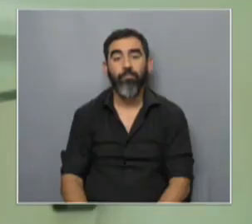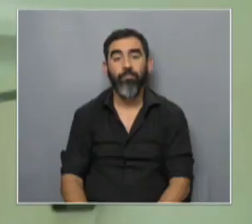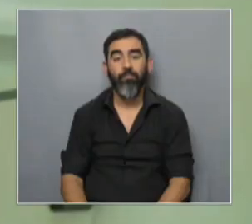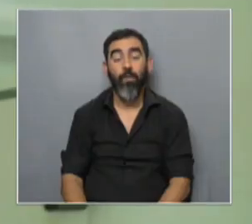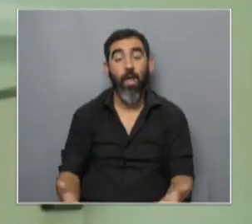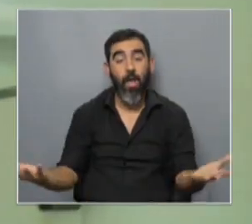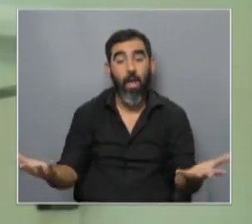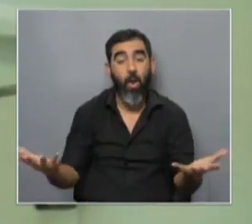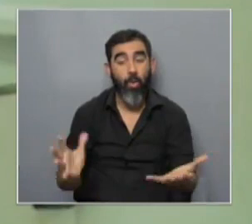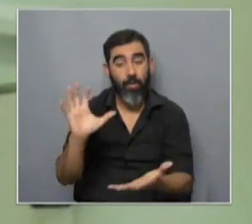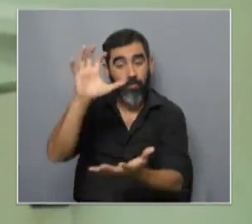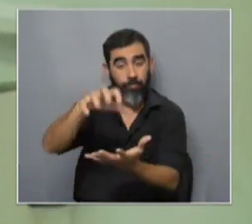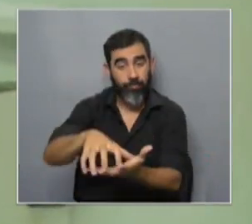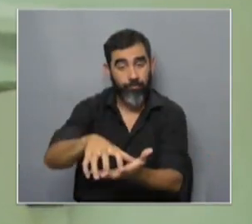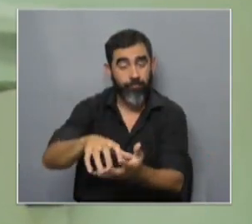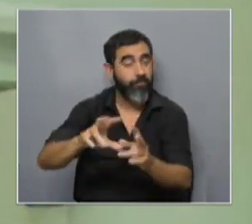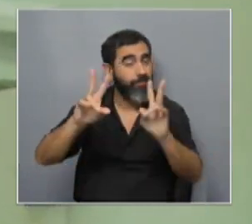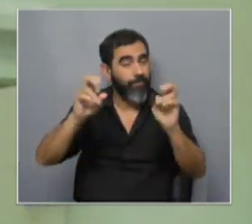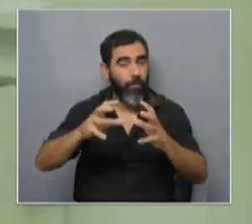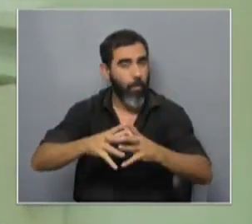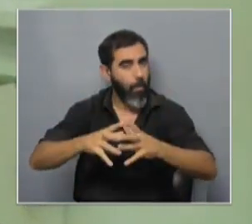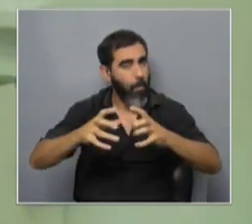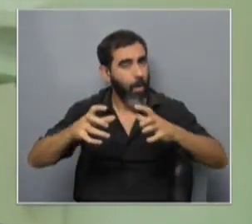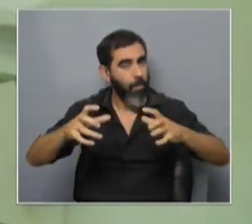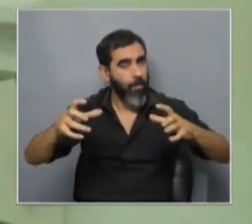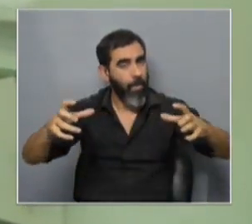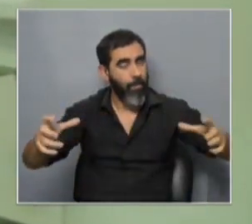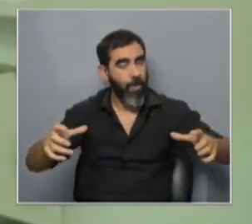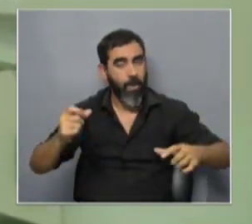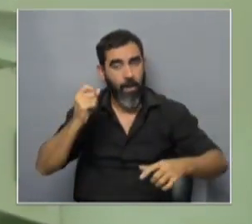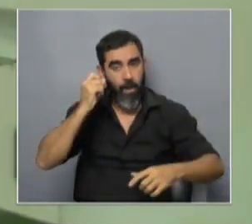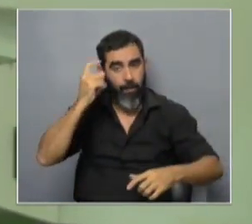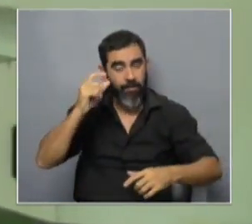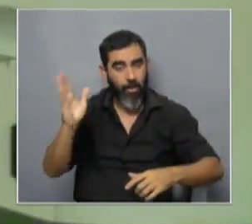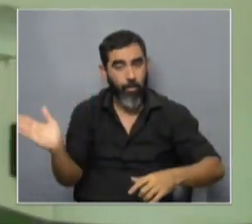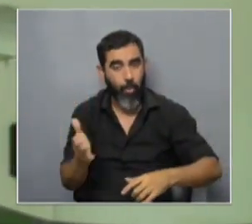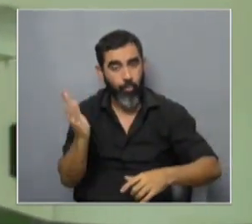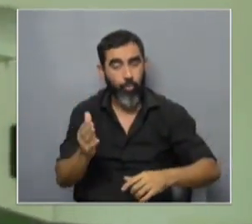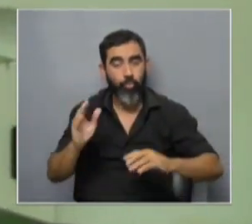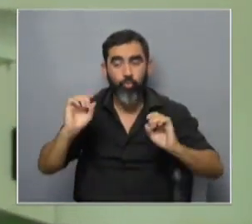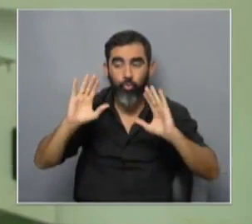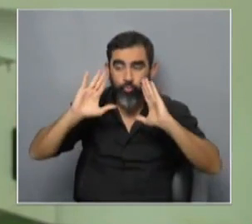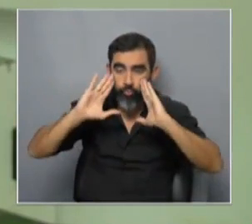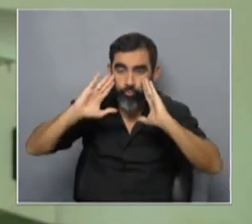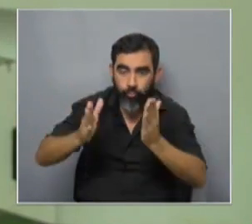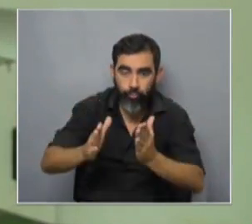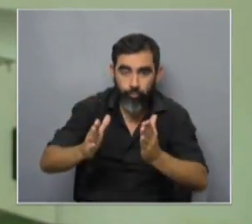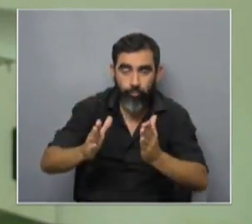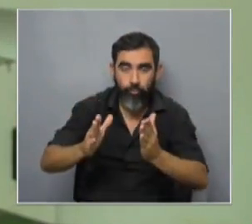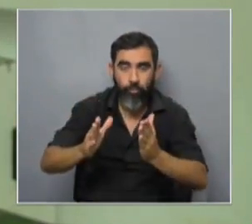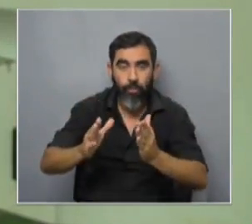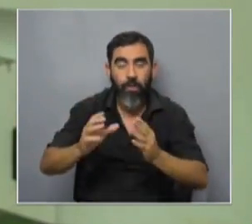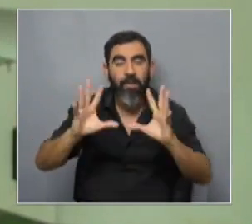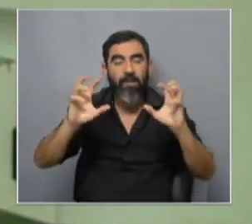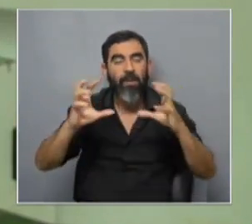actualmente la planta por una cuestión de crecimiento de la capacidad de producción está dedicada a hacer un vaso dilatador